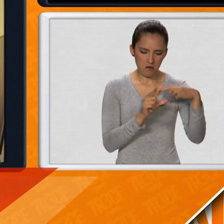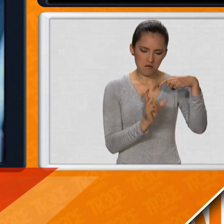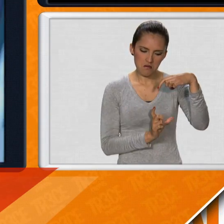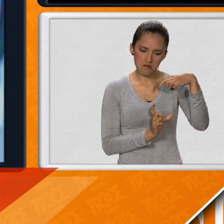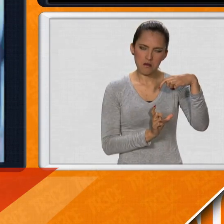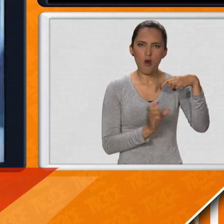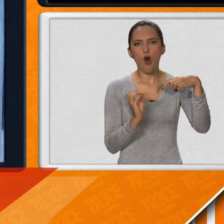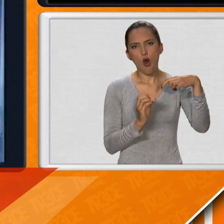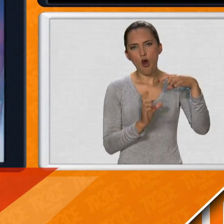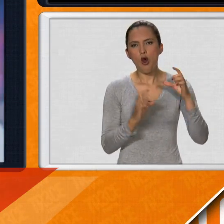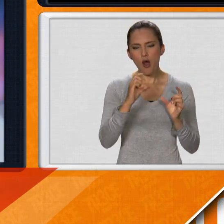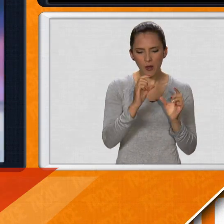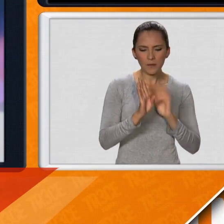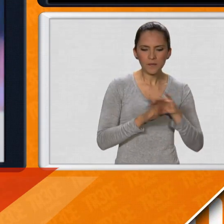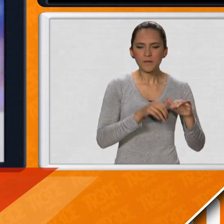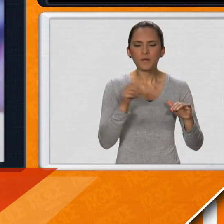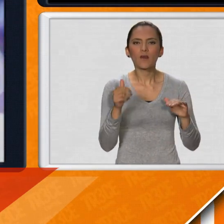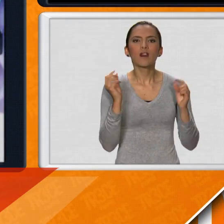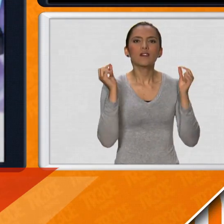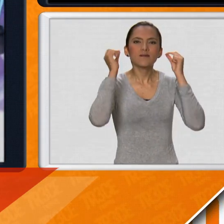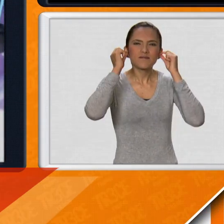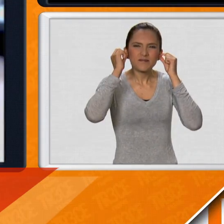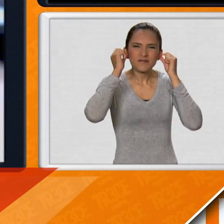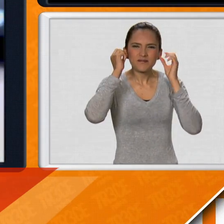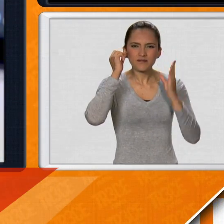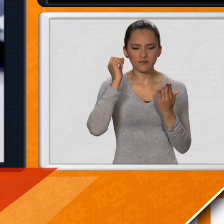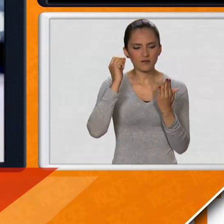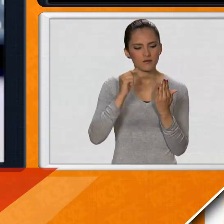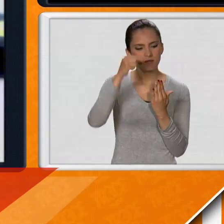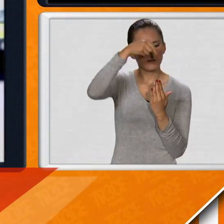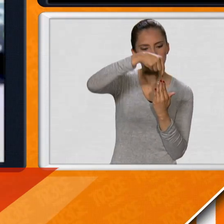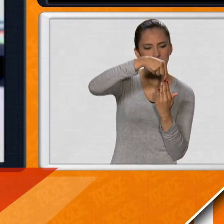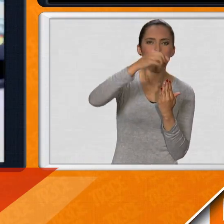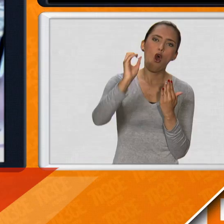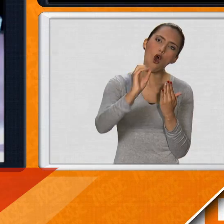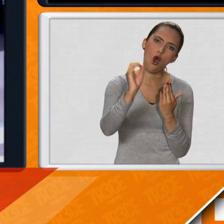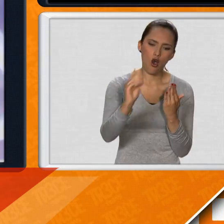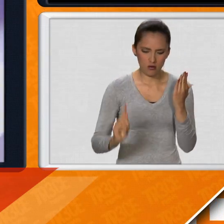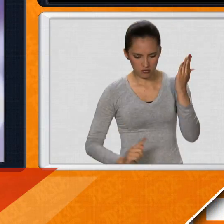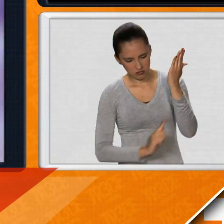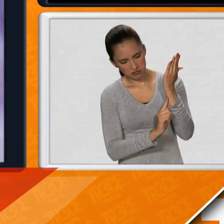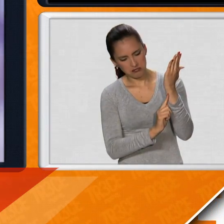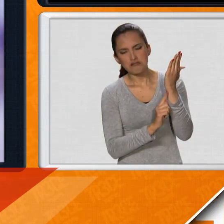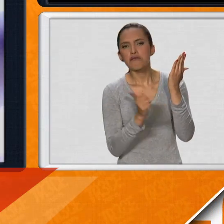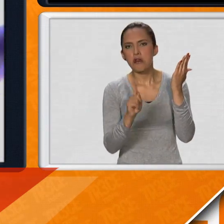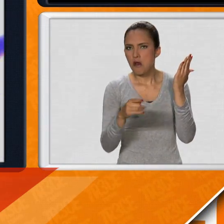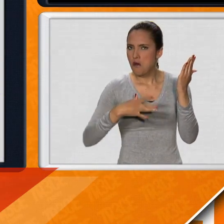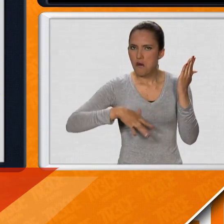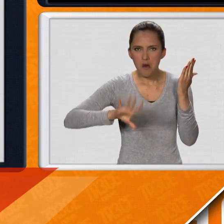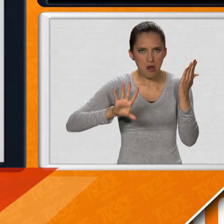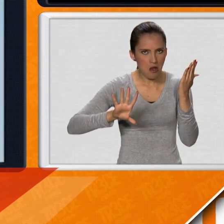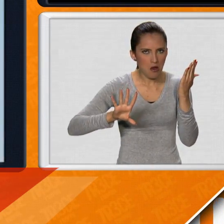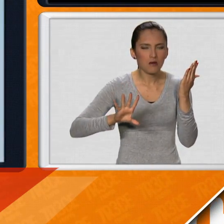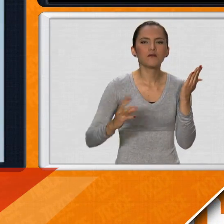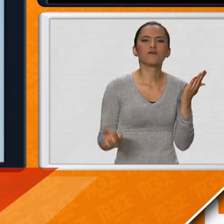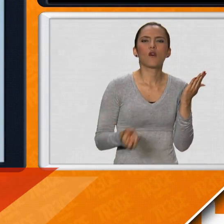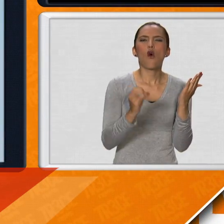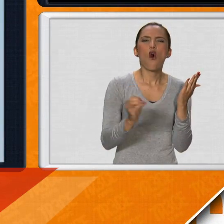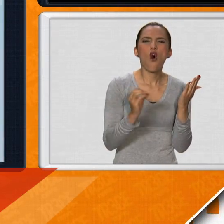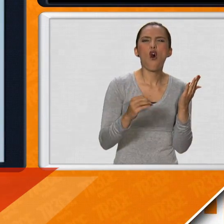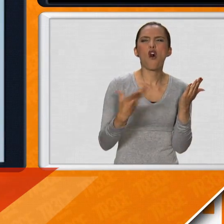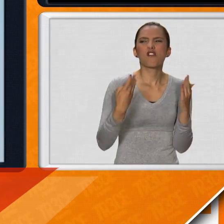como micrófonos arriba y abajo, de manera que puedes usarlo en cualquier tipo de las aplicaciones, de fotos, llamando,